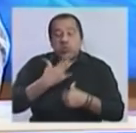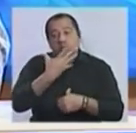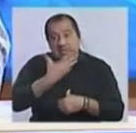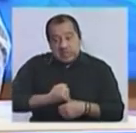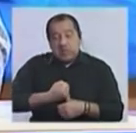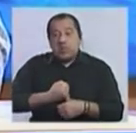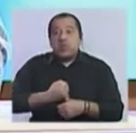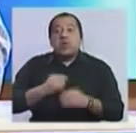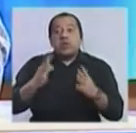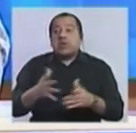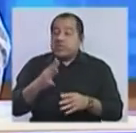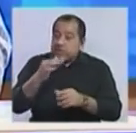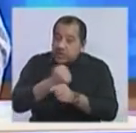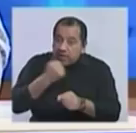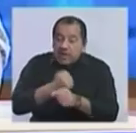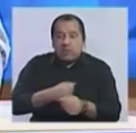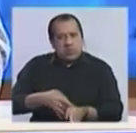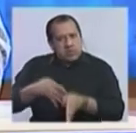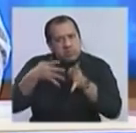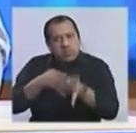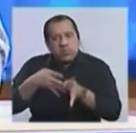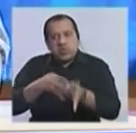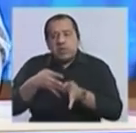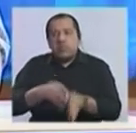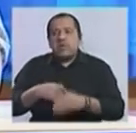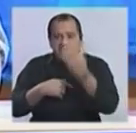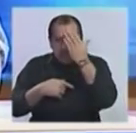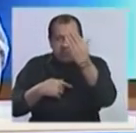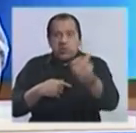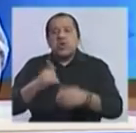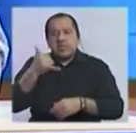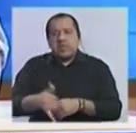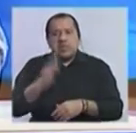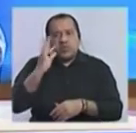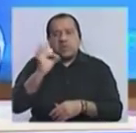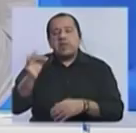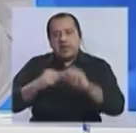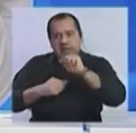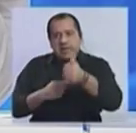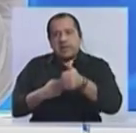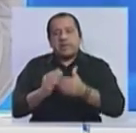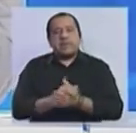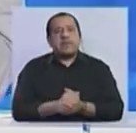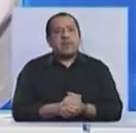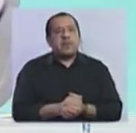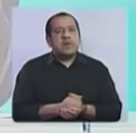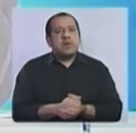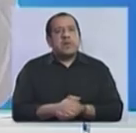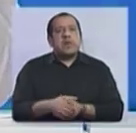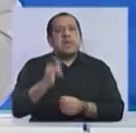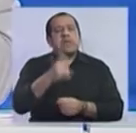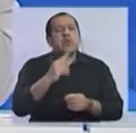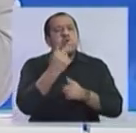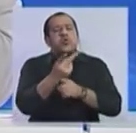que dando la batalla correspondiente el Frente Amplio tiene chances de ganar el gobierno. Permitime, Negra, tengo dos escenarios para